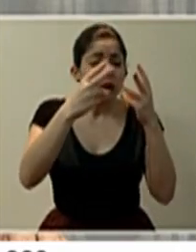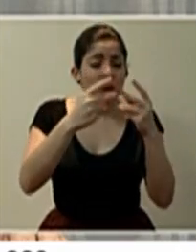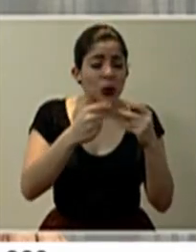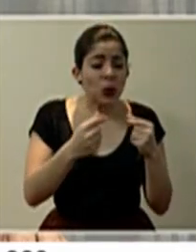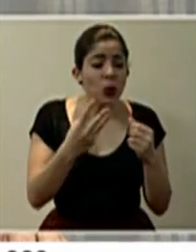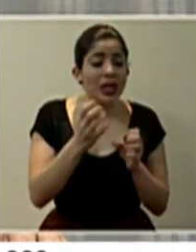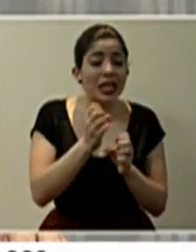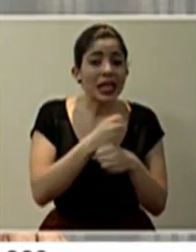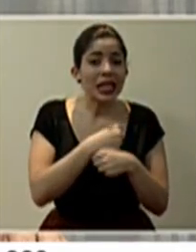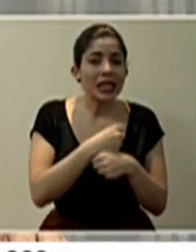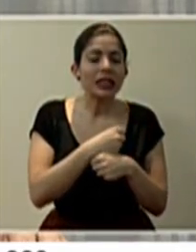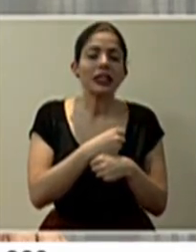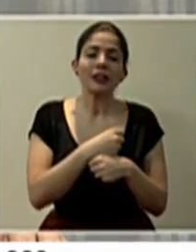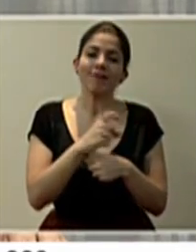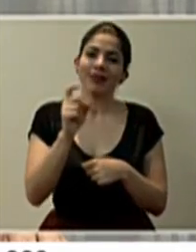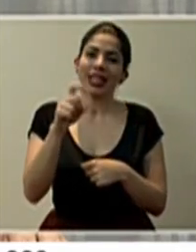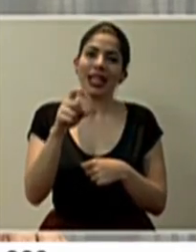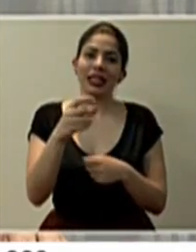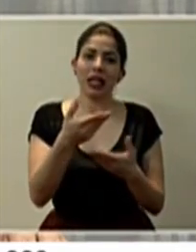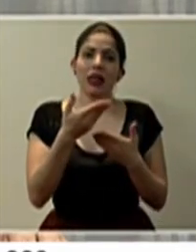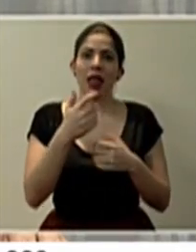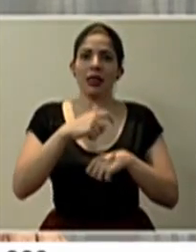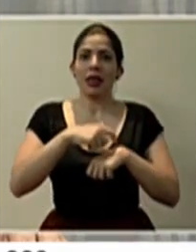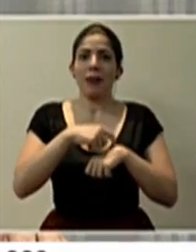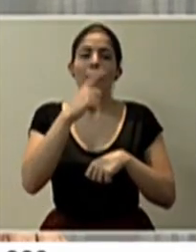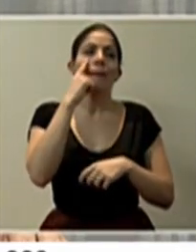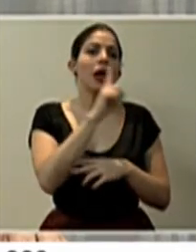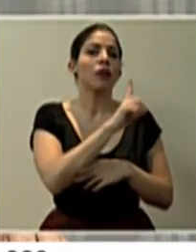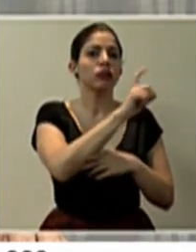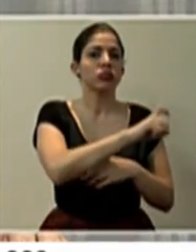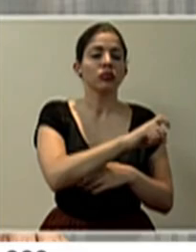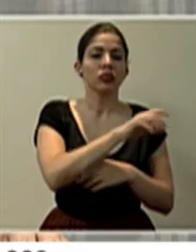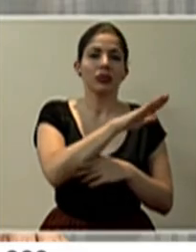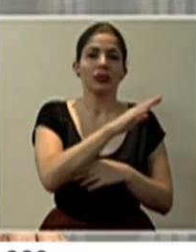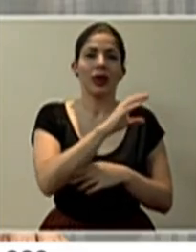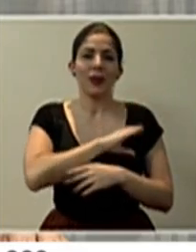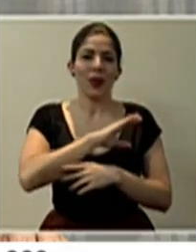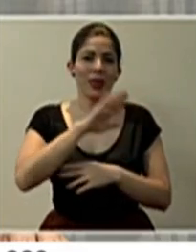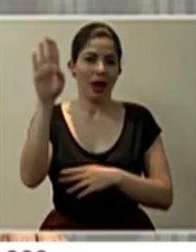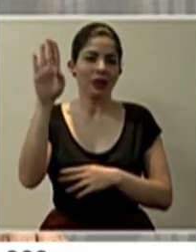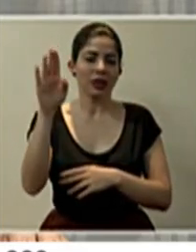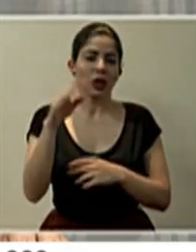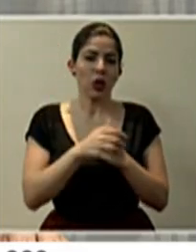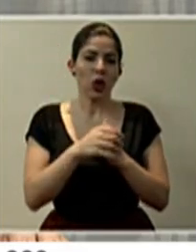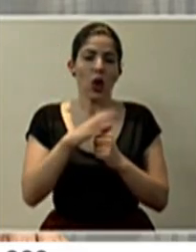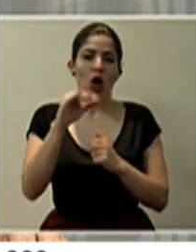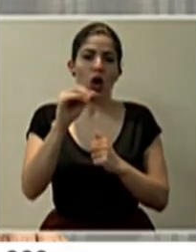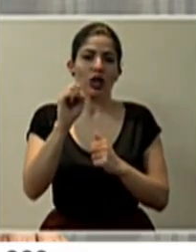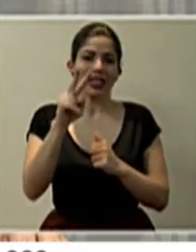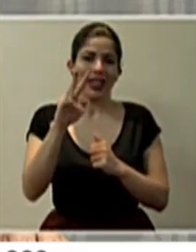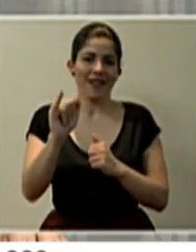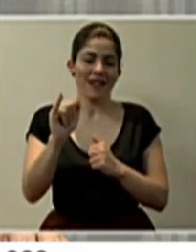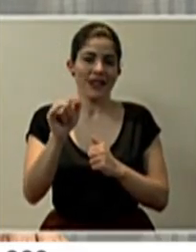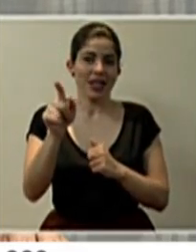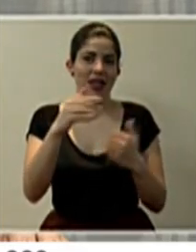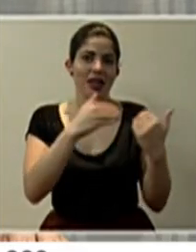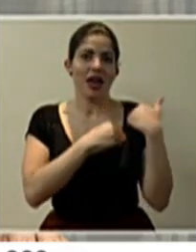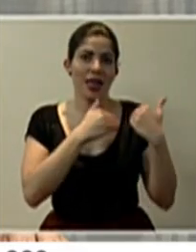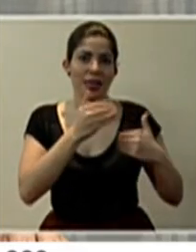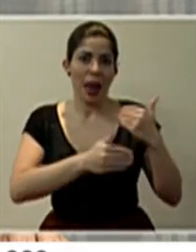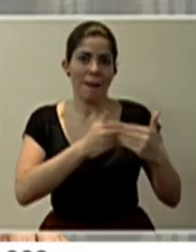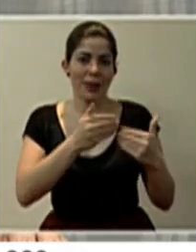impugnado, pues tendrían que darnos el espacio para hacer la consulta a tránsito, a COSEVI, que es para la tramitología.